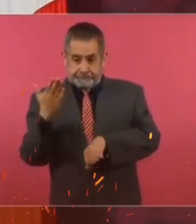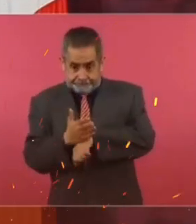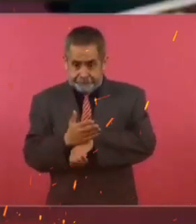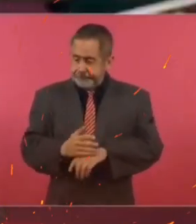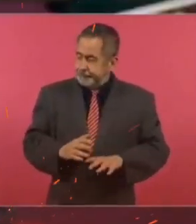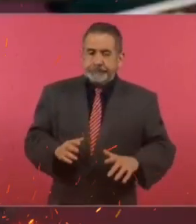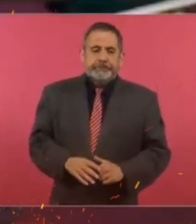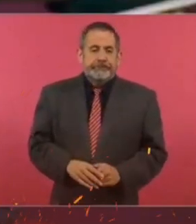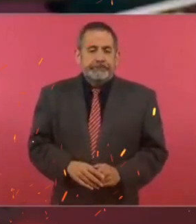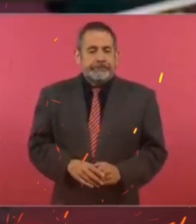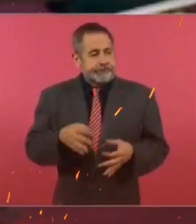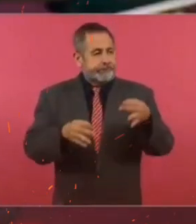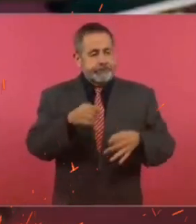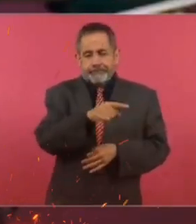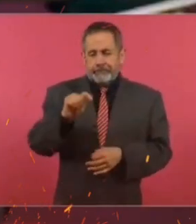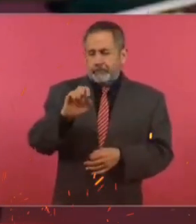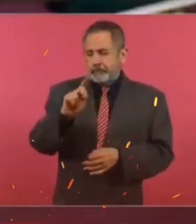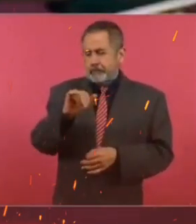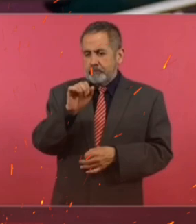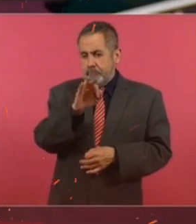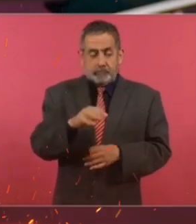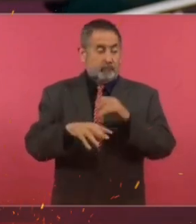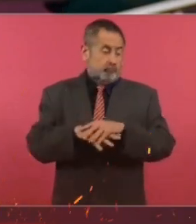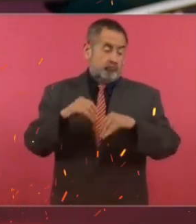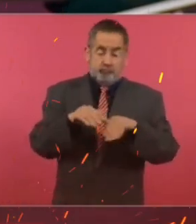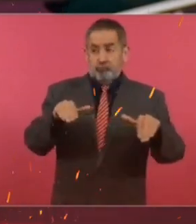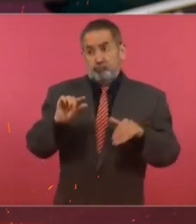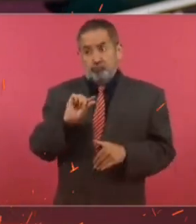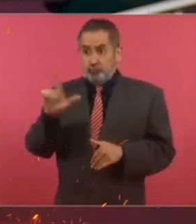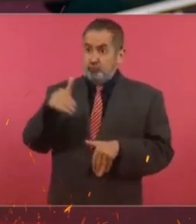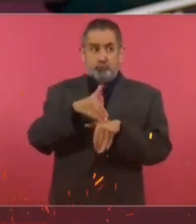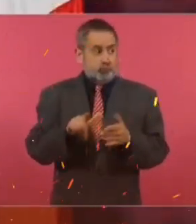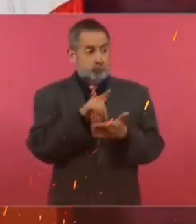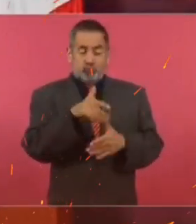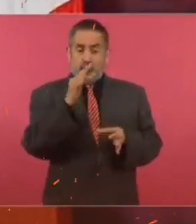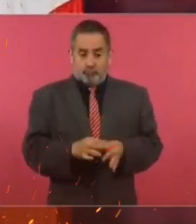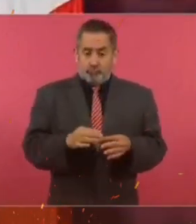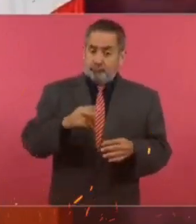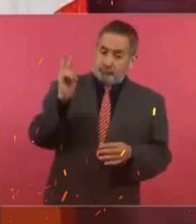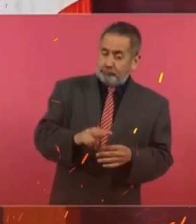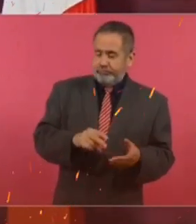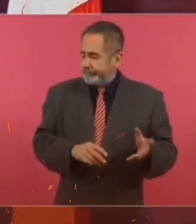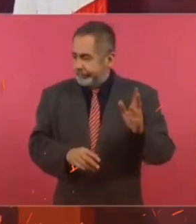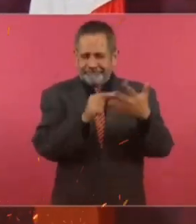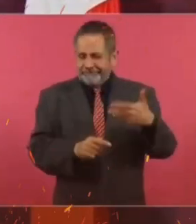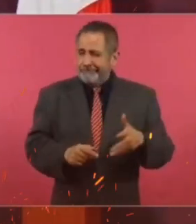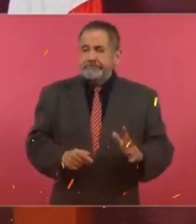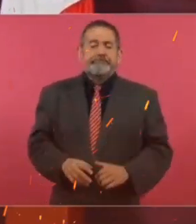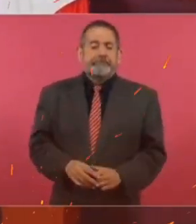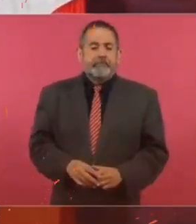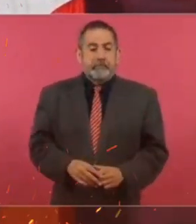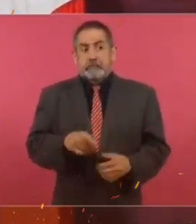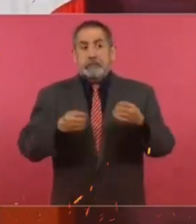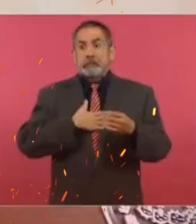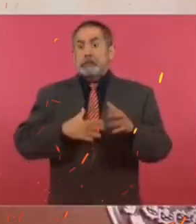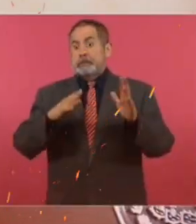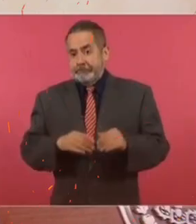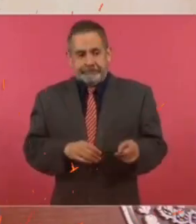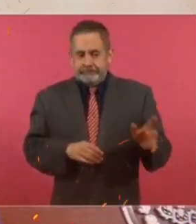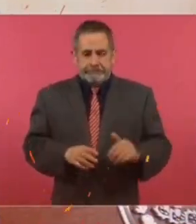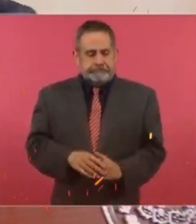del Tribunal Electoral, tan objetiva, tan profesional, tan apegada a la verdad, al derecho, a la justicia,